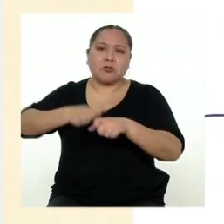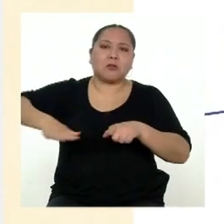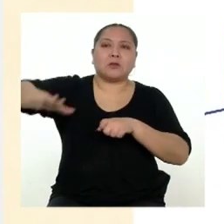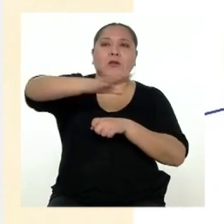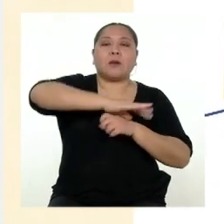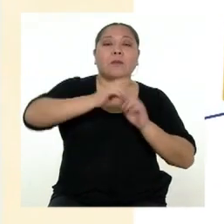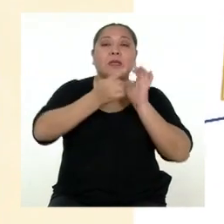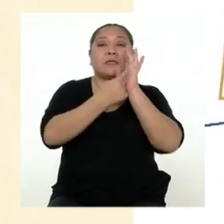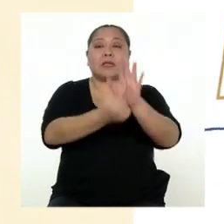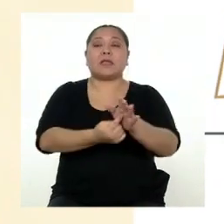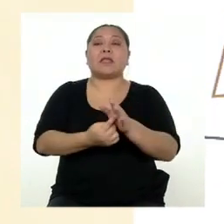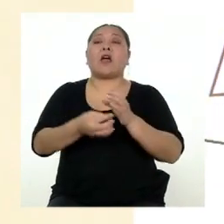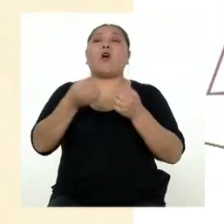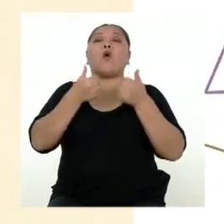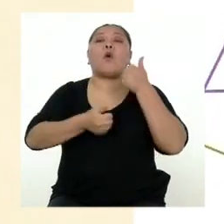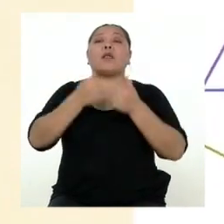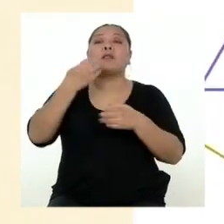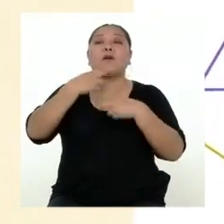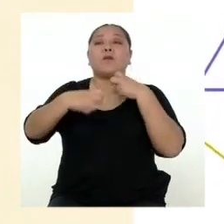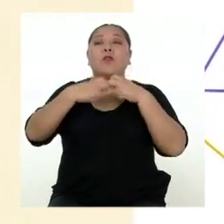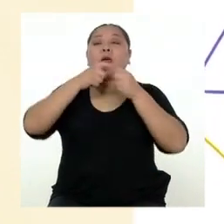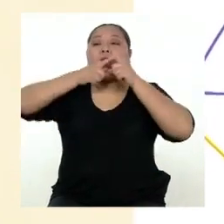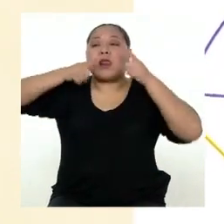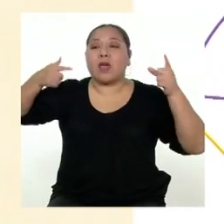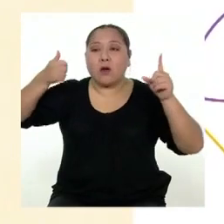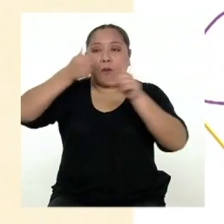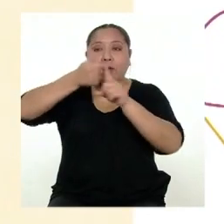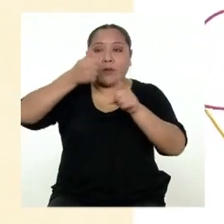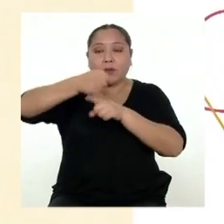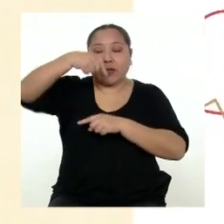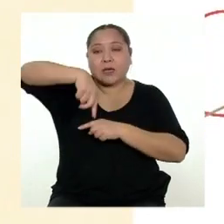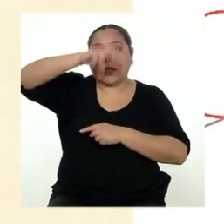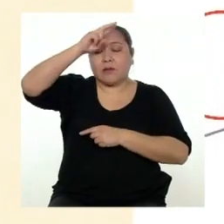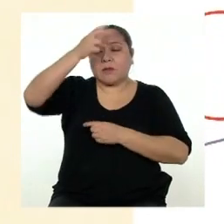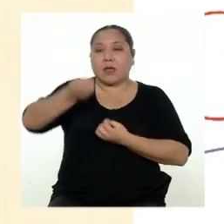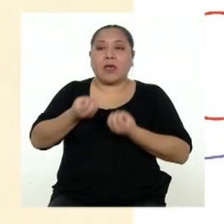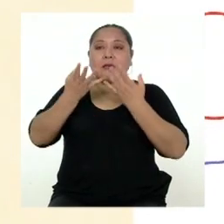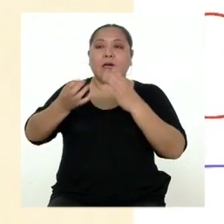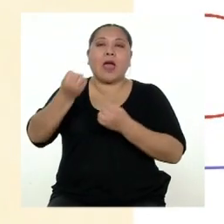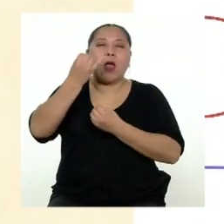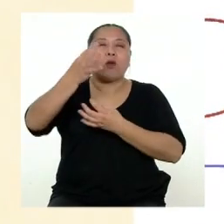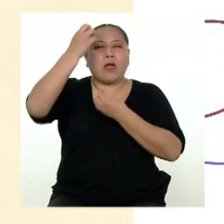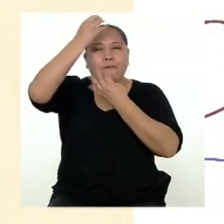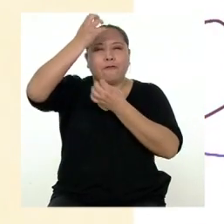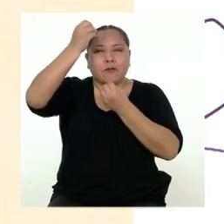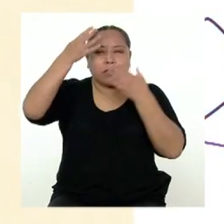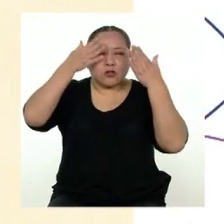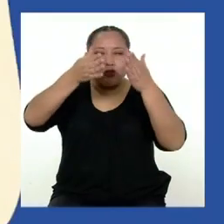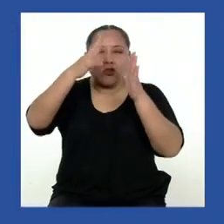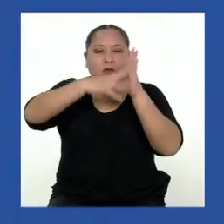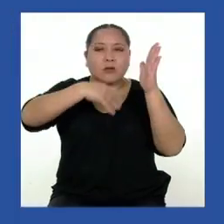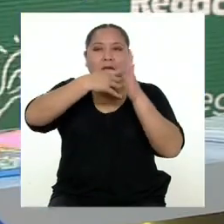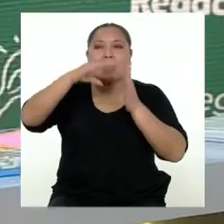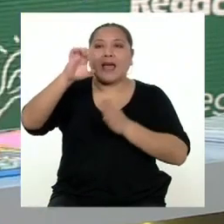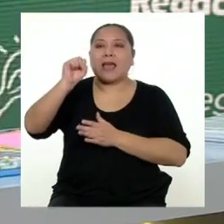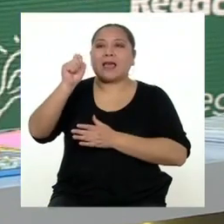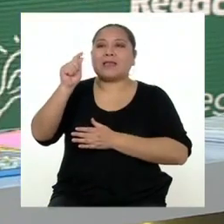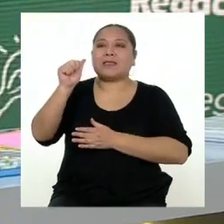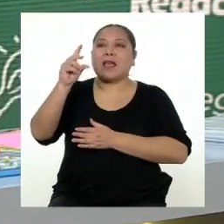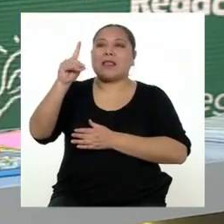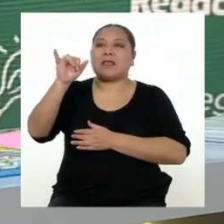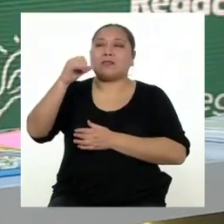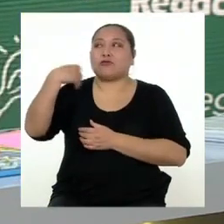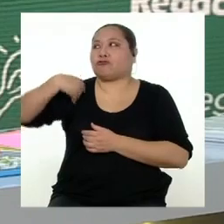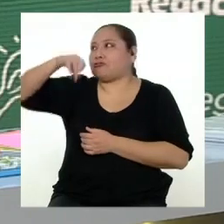presenta la situación de las lenguas originarias en el Perú y brinda principalmente algunos datos estadísticos. Yo no